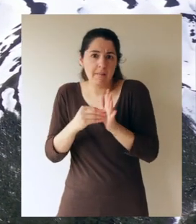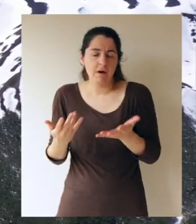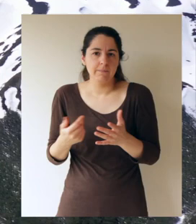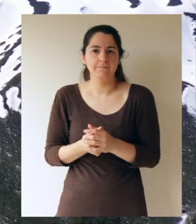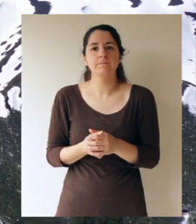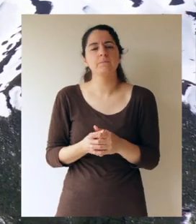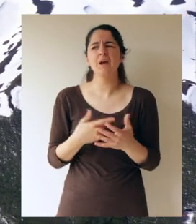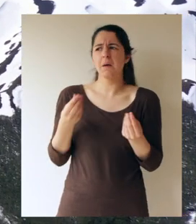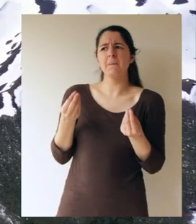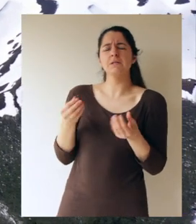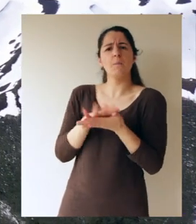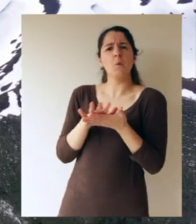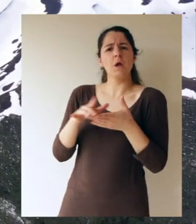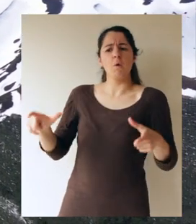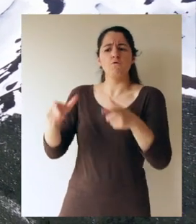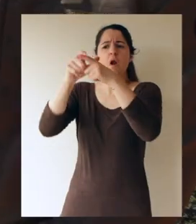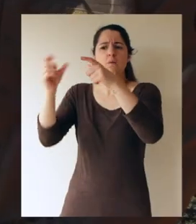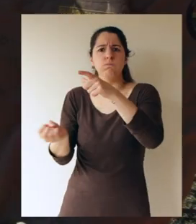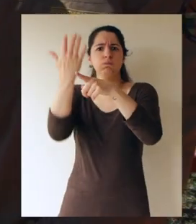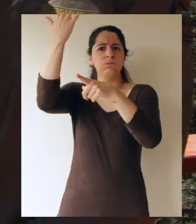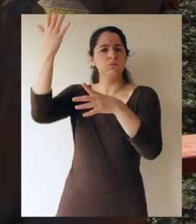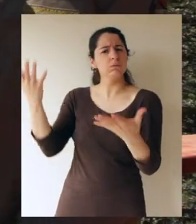pasaría si uno de estos volcanes entra en erupción?